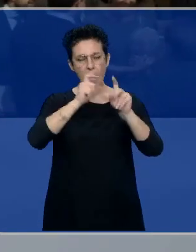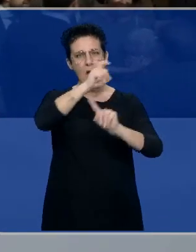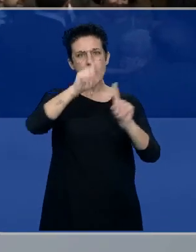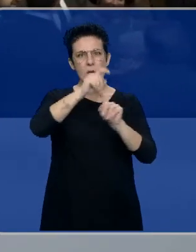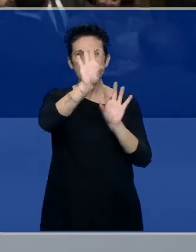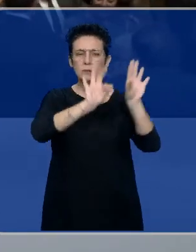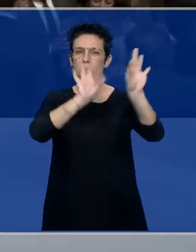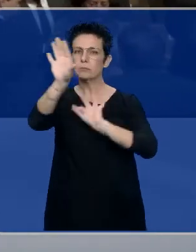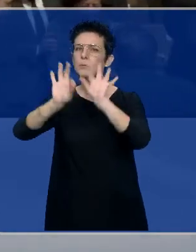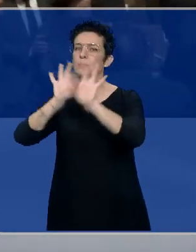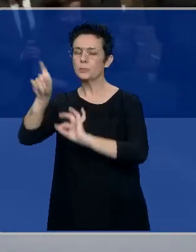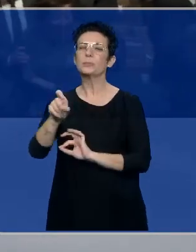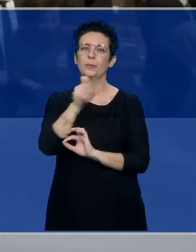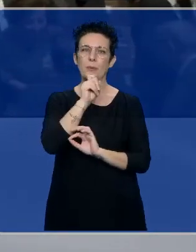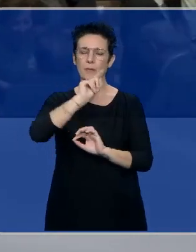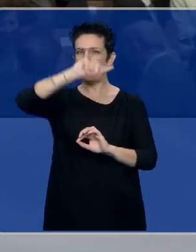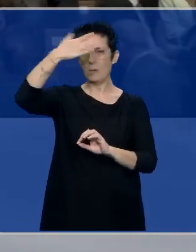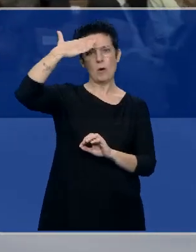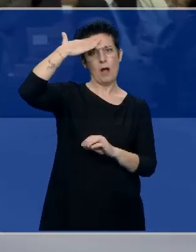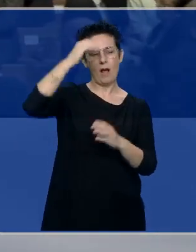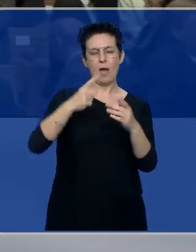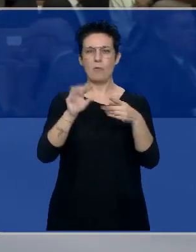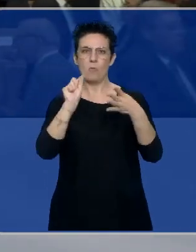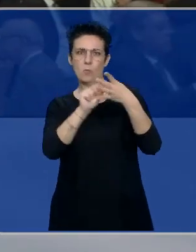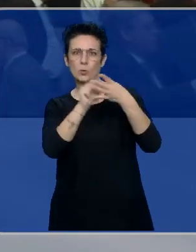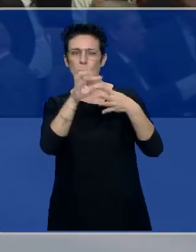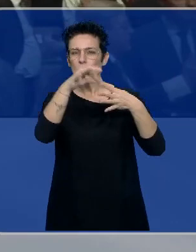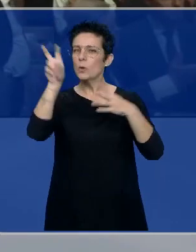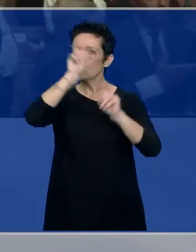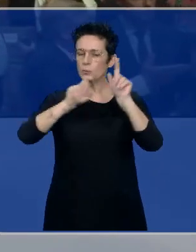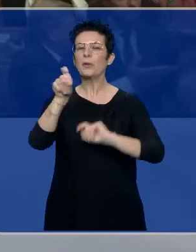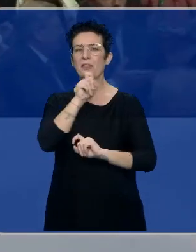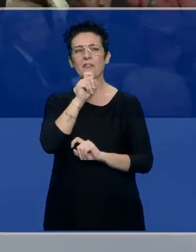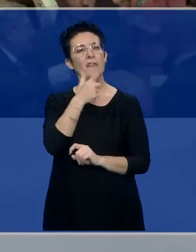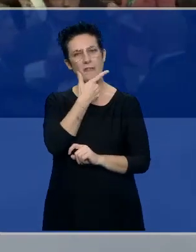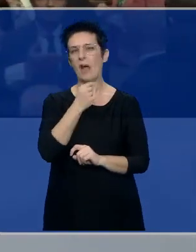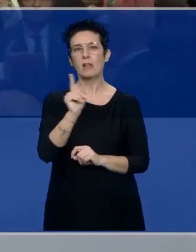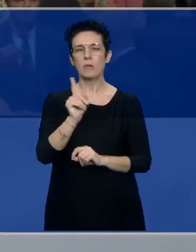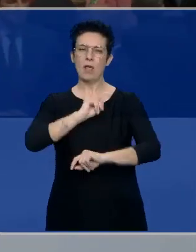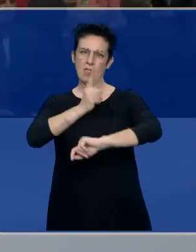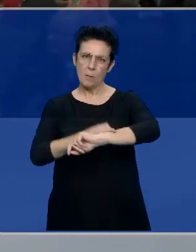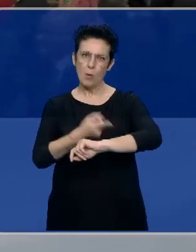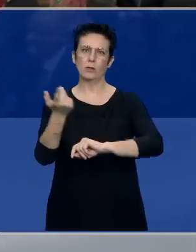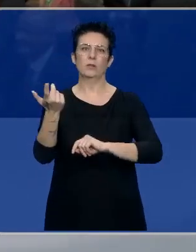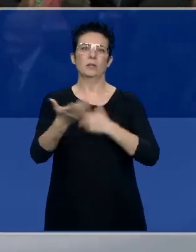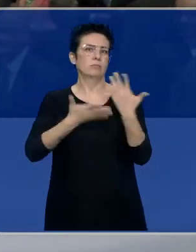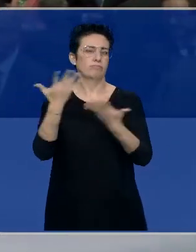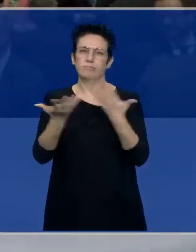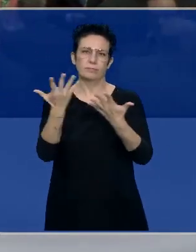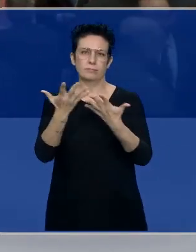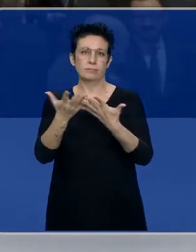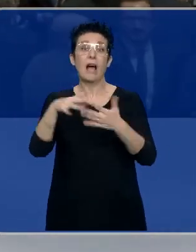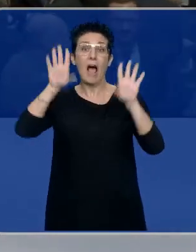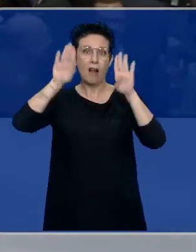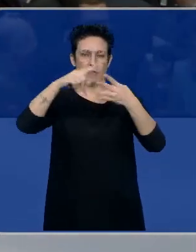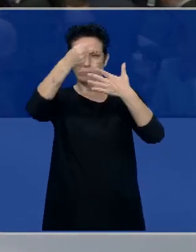encontrar un literato de primer nivel, un artista de primer nivel, o un deportista. Al final se te puede